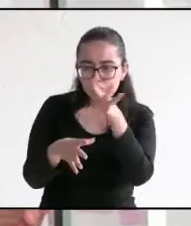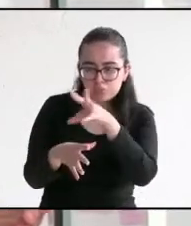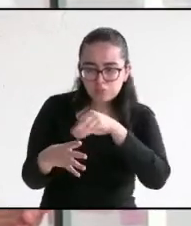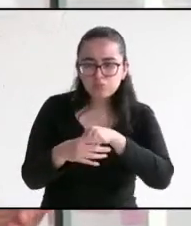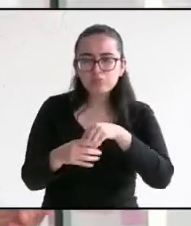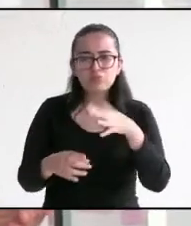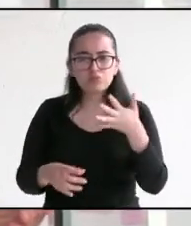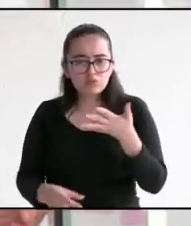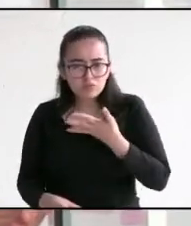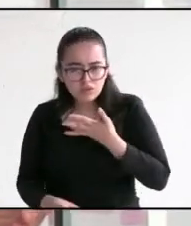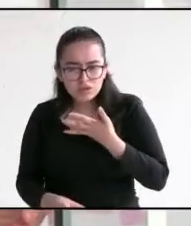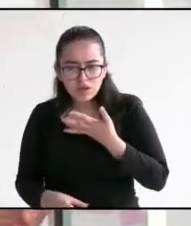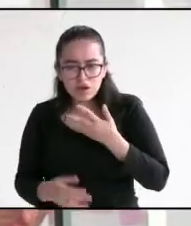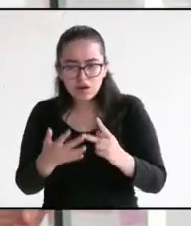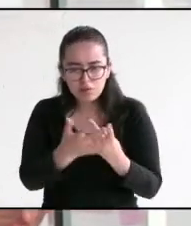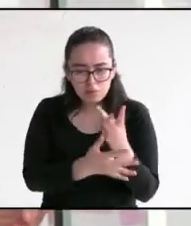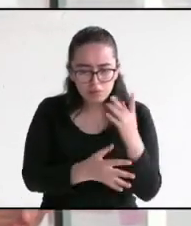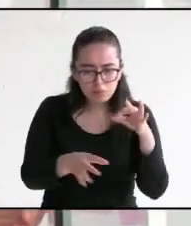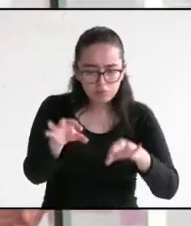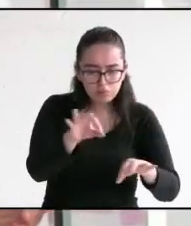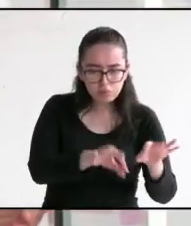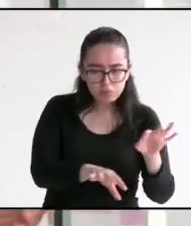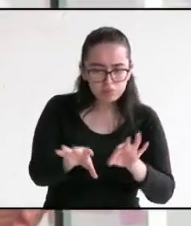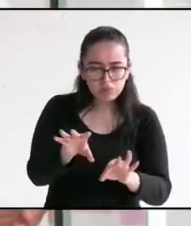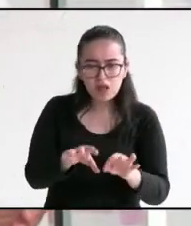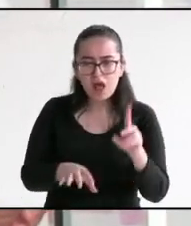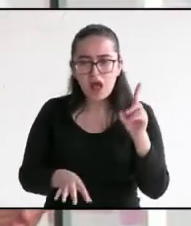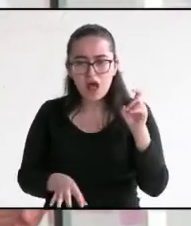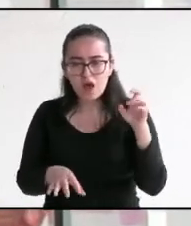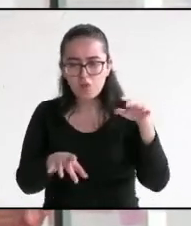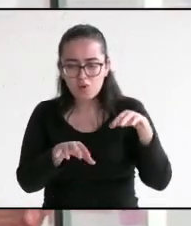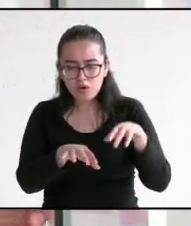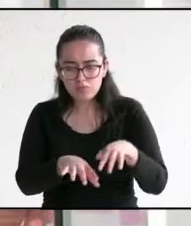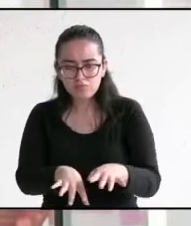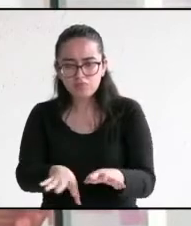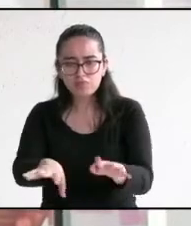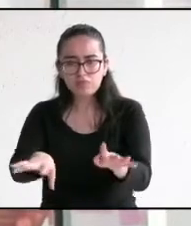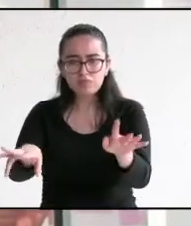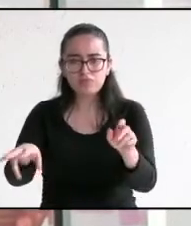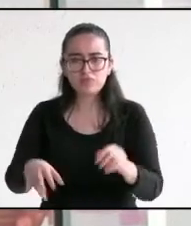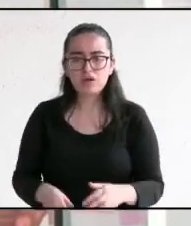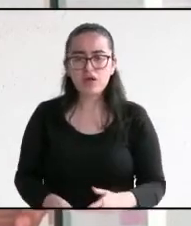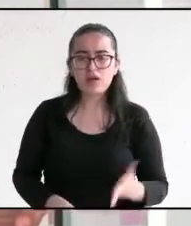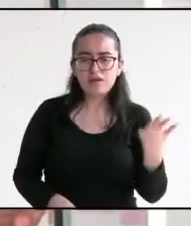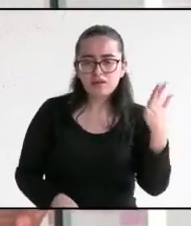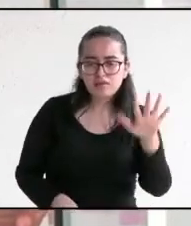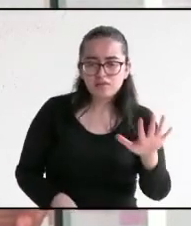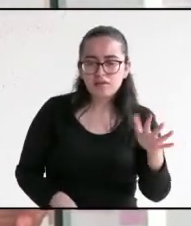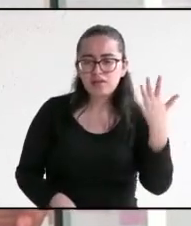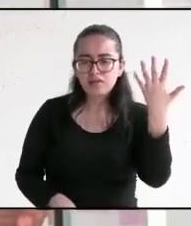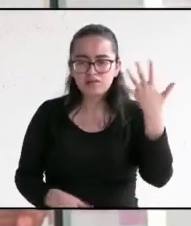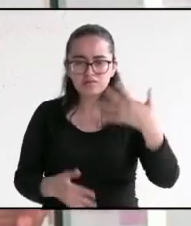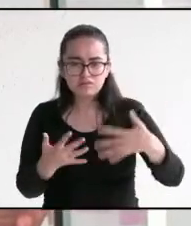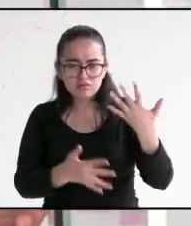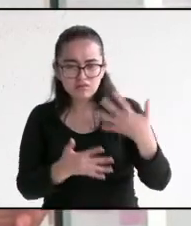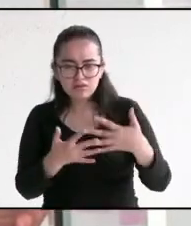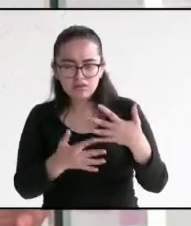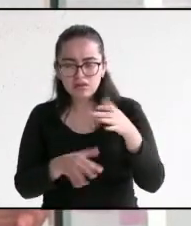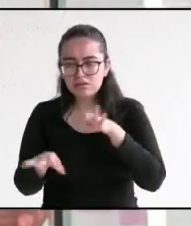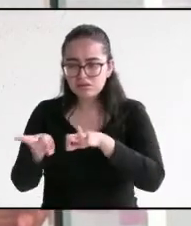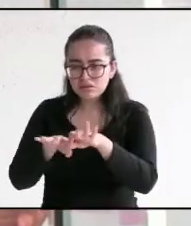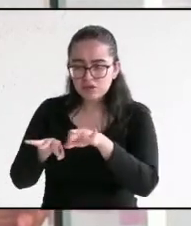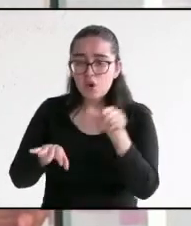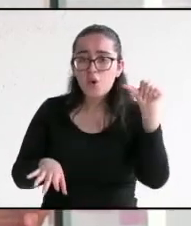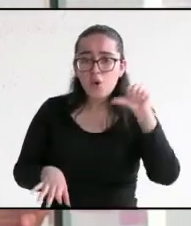riego donde había empleos por 10 o 15 empleos por hectárea, hoy hay